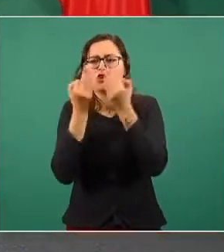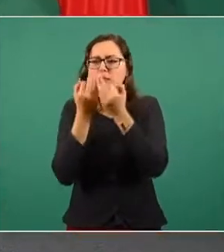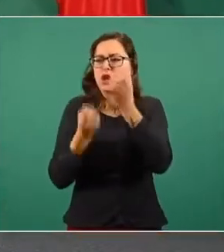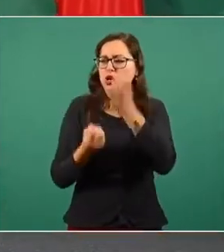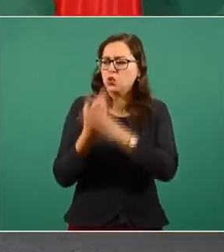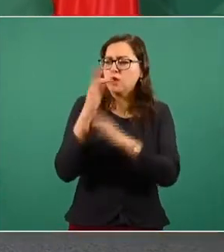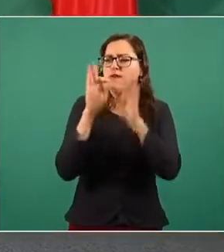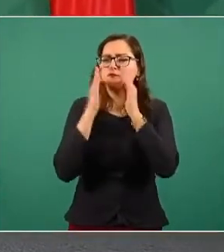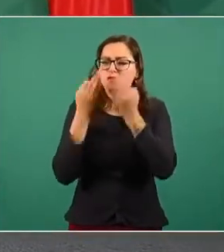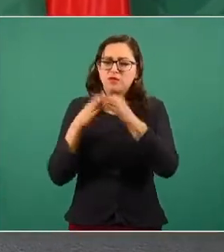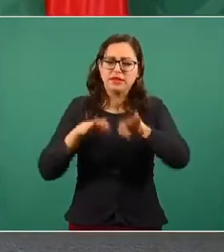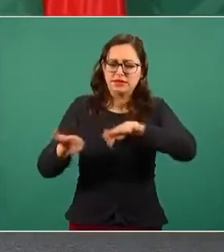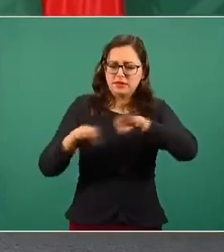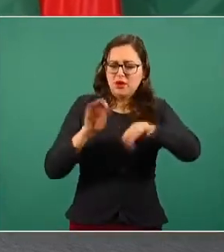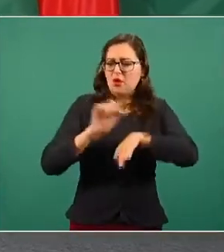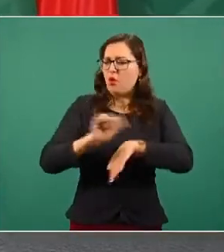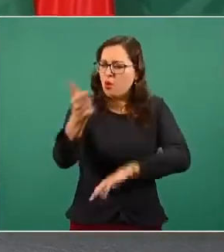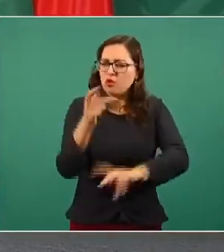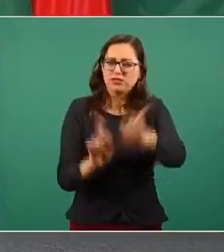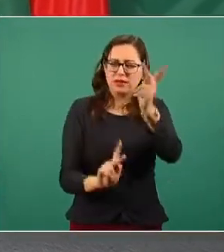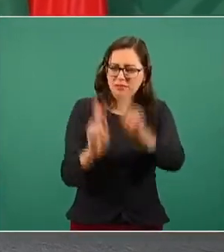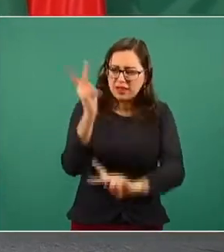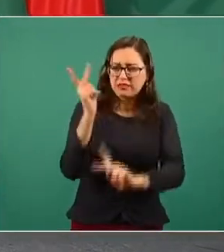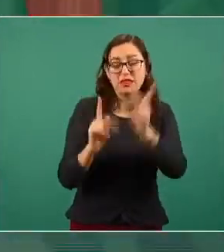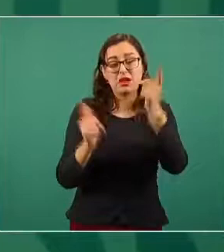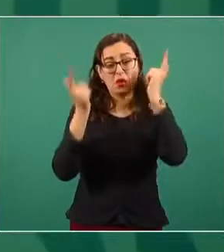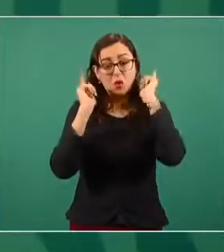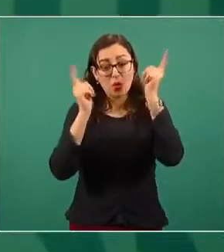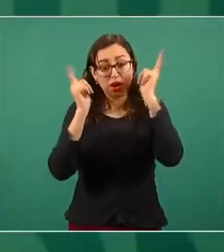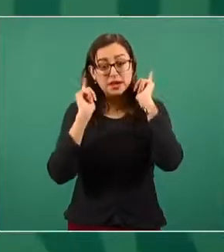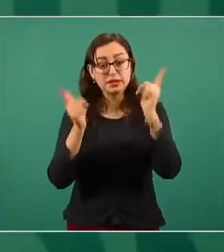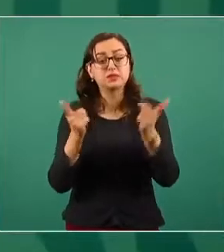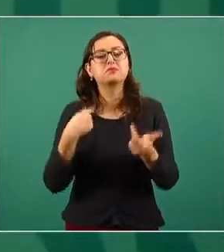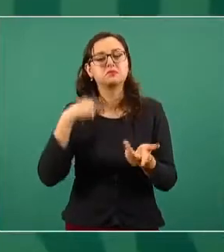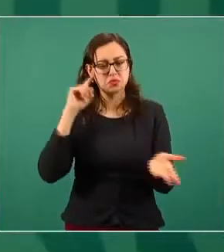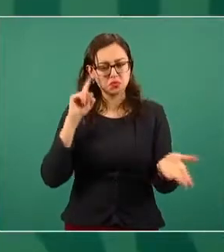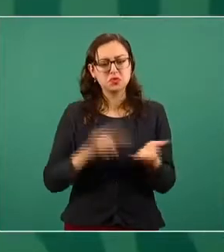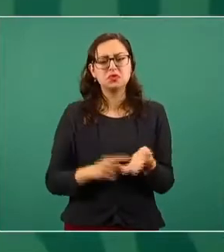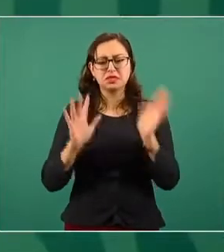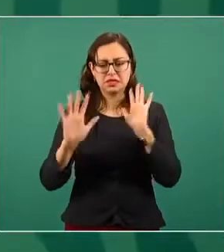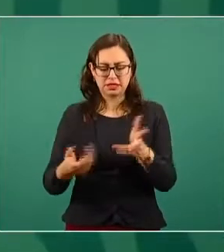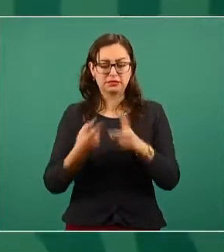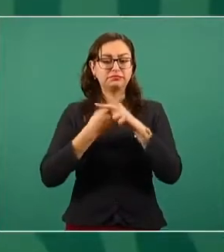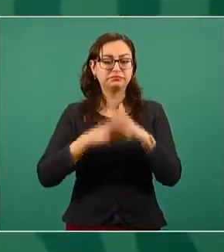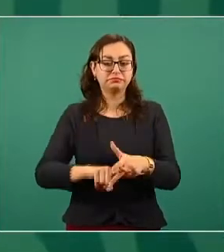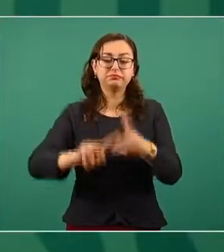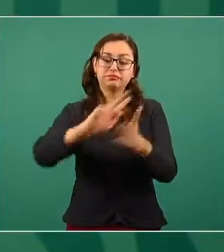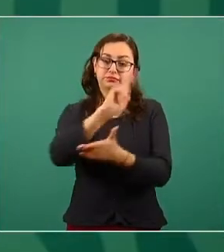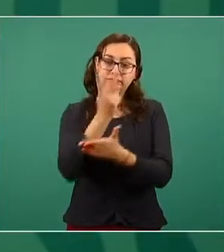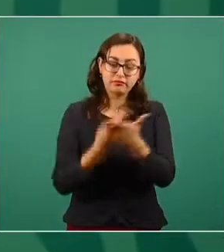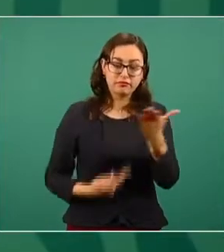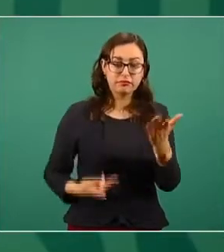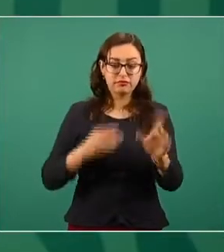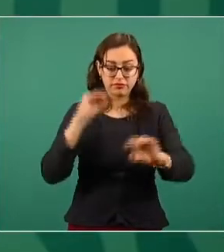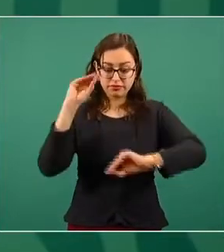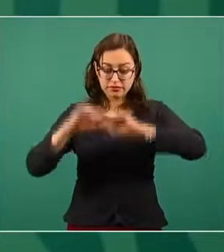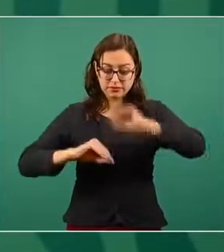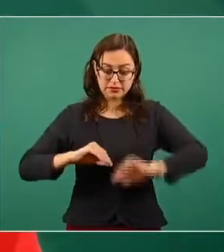cosechas. Eso sería muy importante. También creo que se está haciendo, pero finalmente